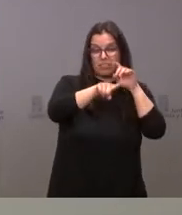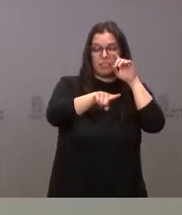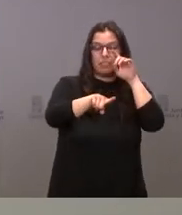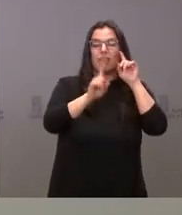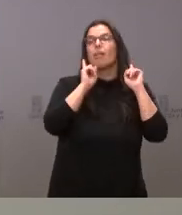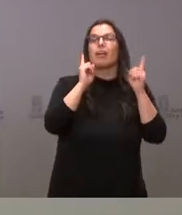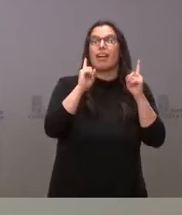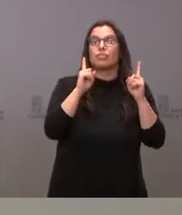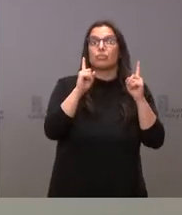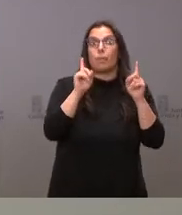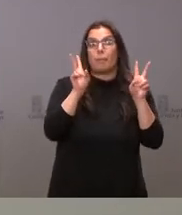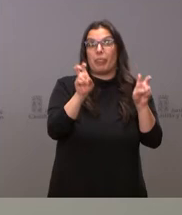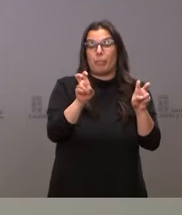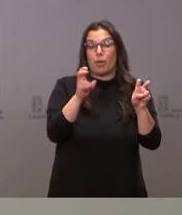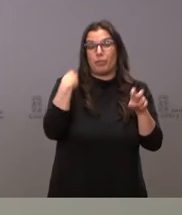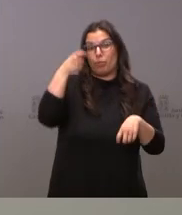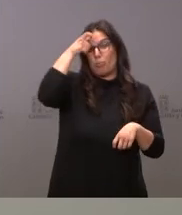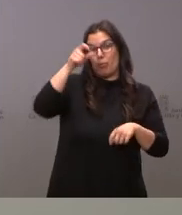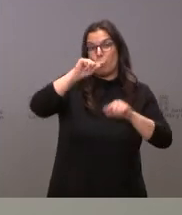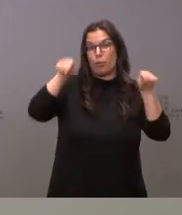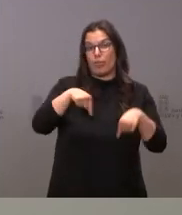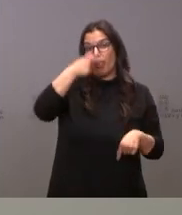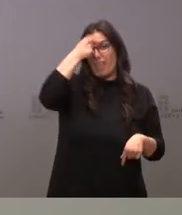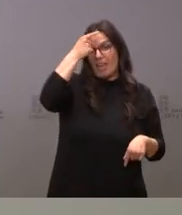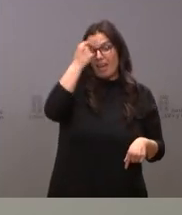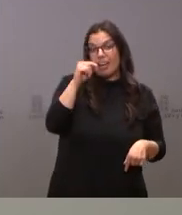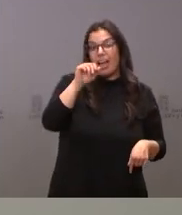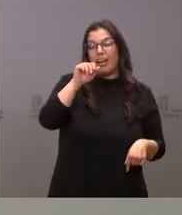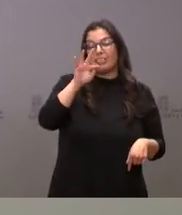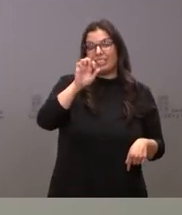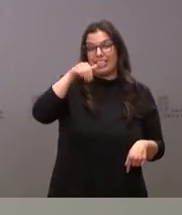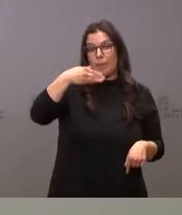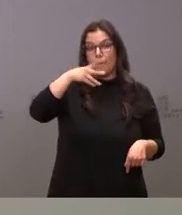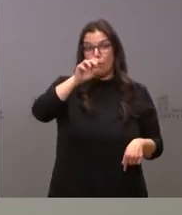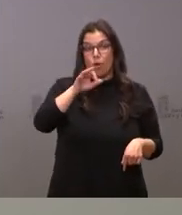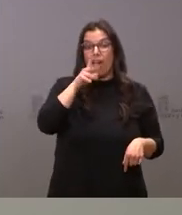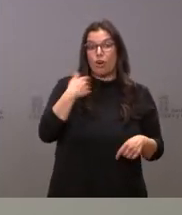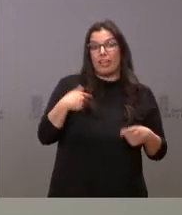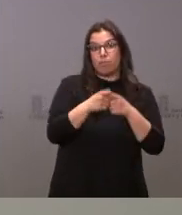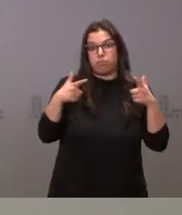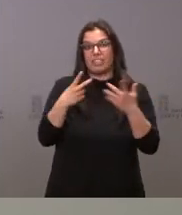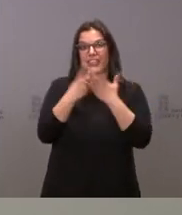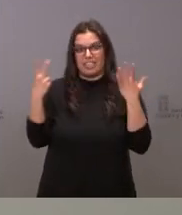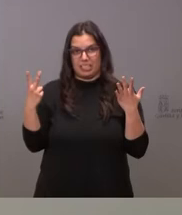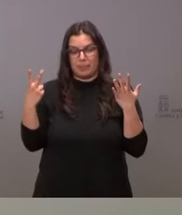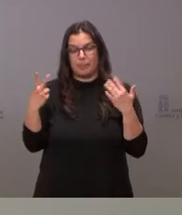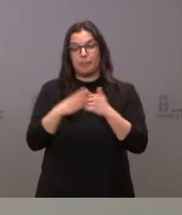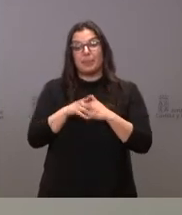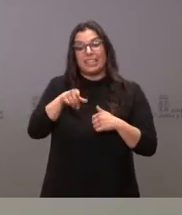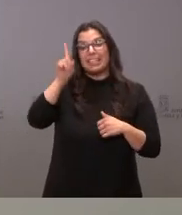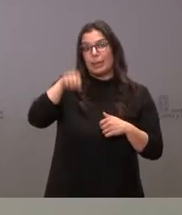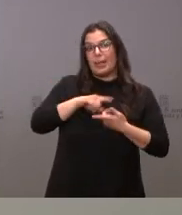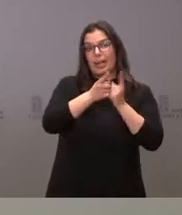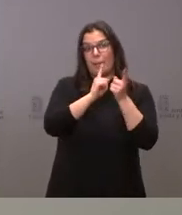caso aquel inicial que se produjo en el tiemblo, ya son 27 en la actualidad. Este número también es cambiante,